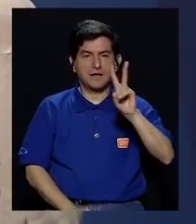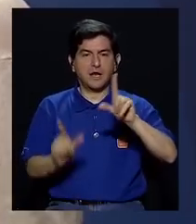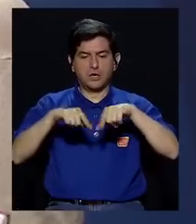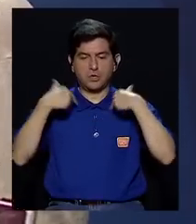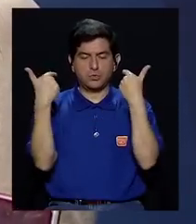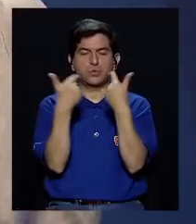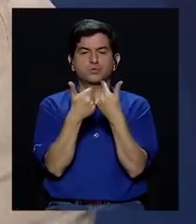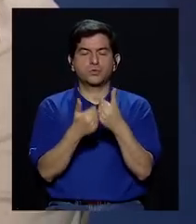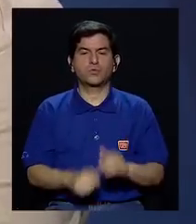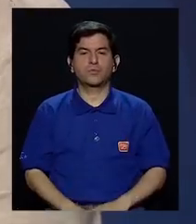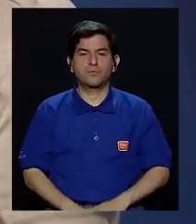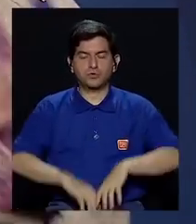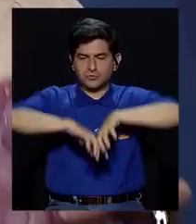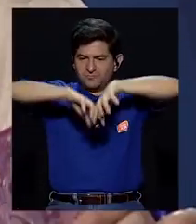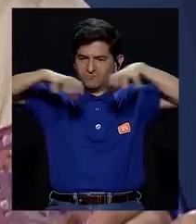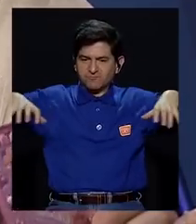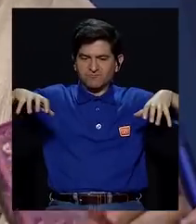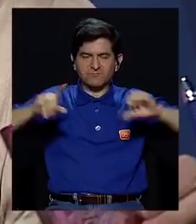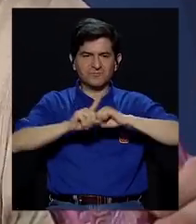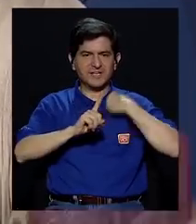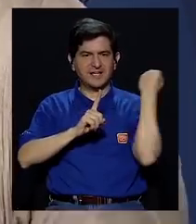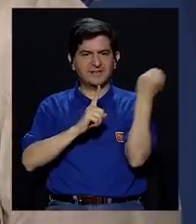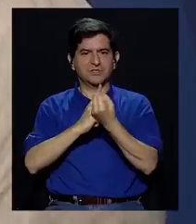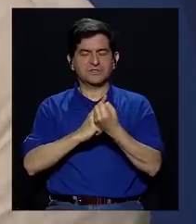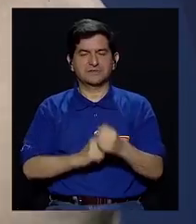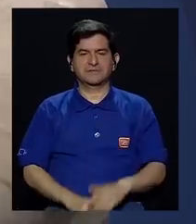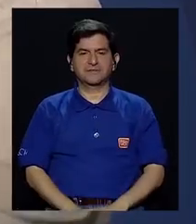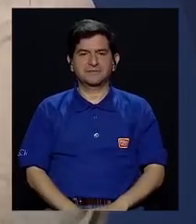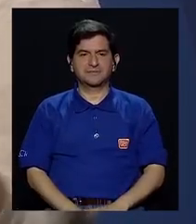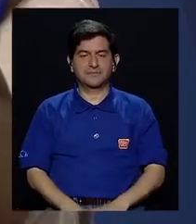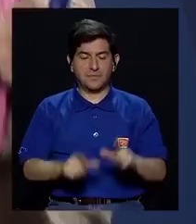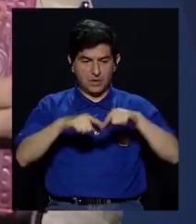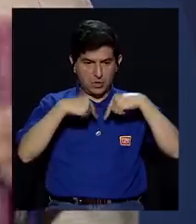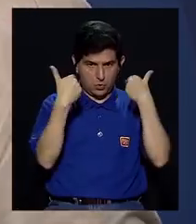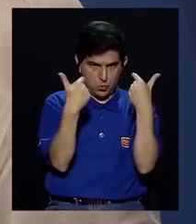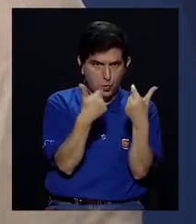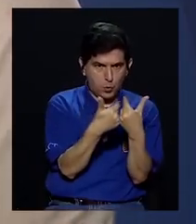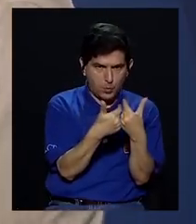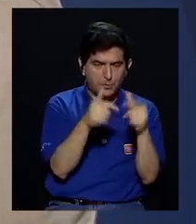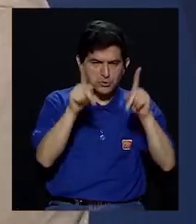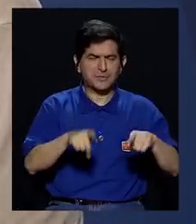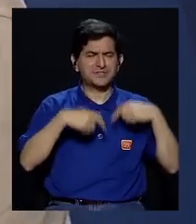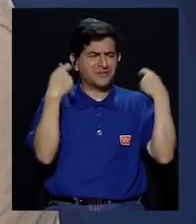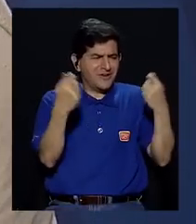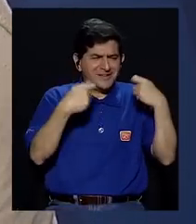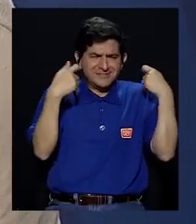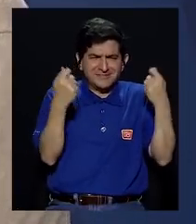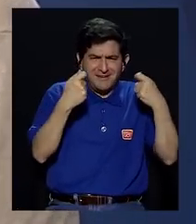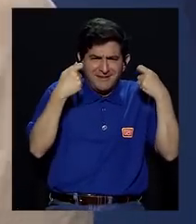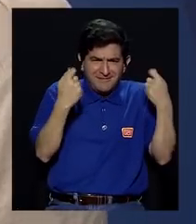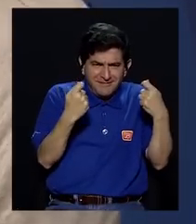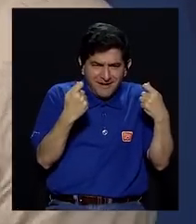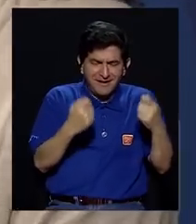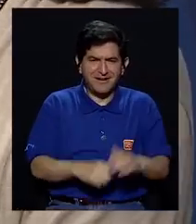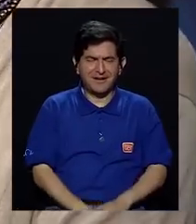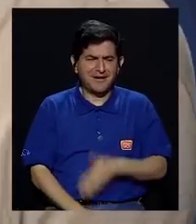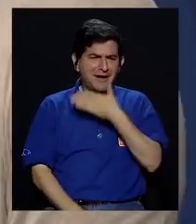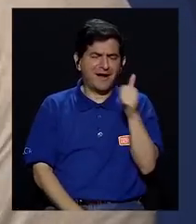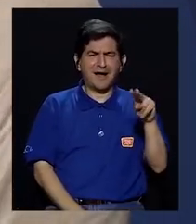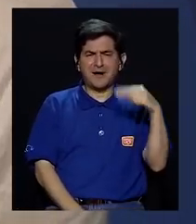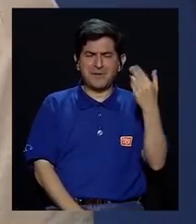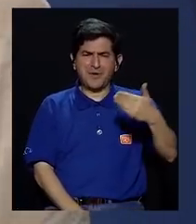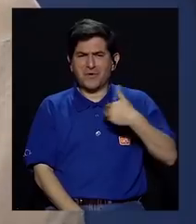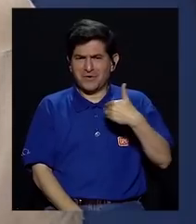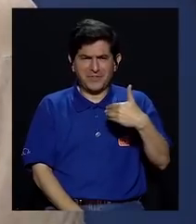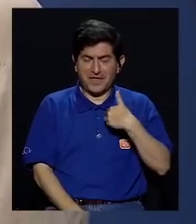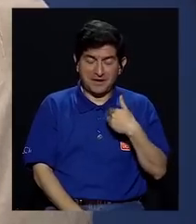dos grandes bloques. Hay una polarización social de quienes... Los grupos son los que celebran esto como la mejor